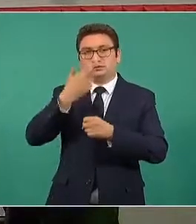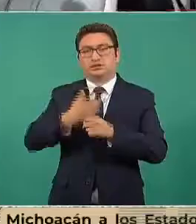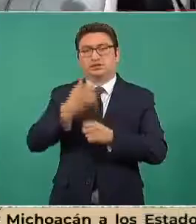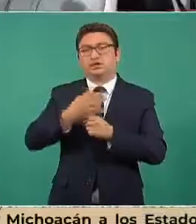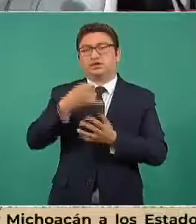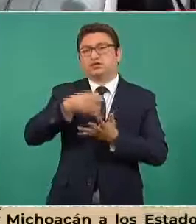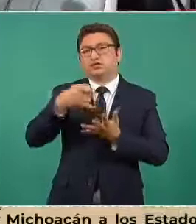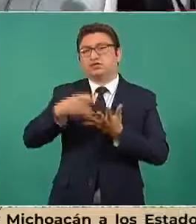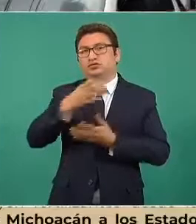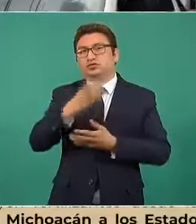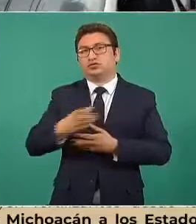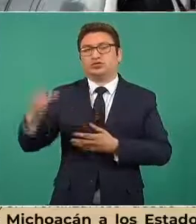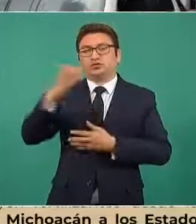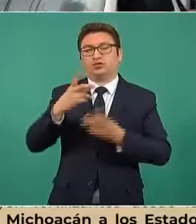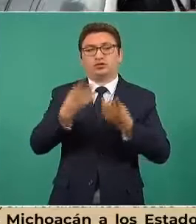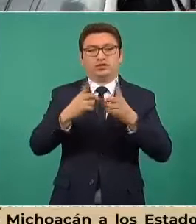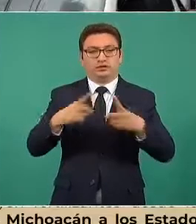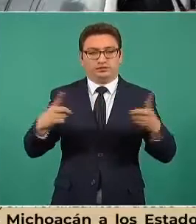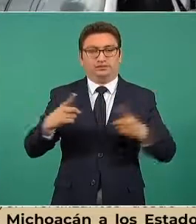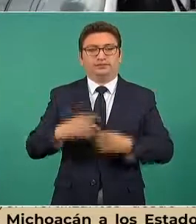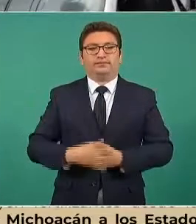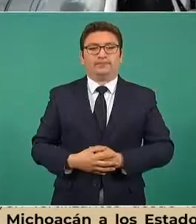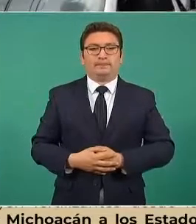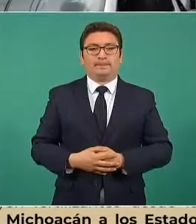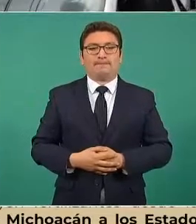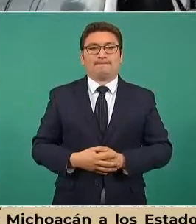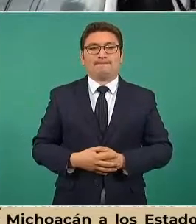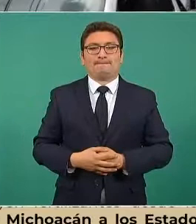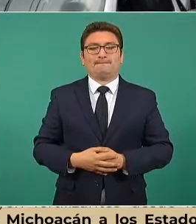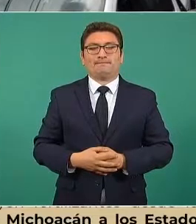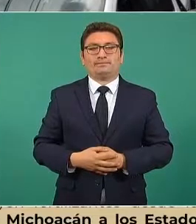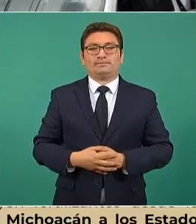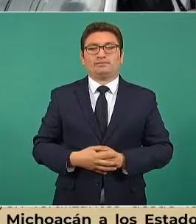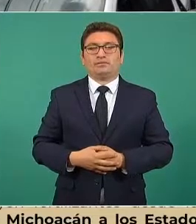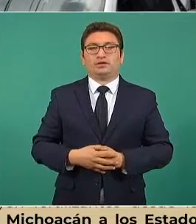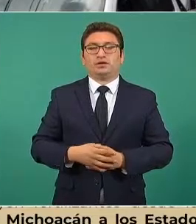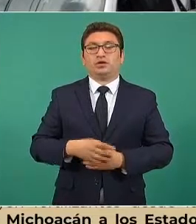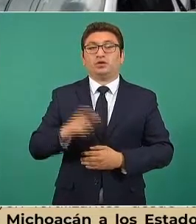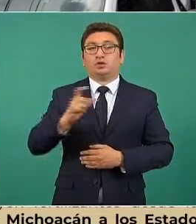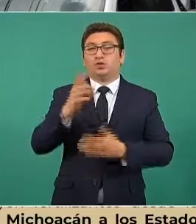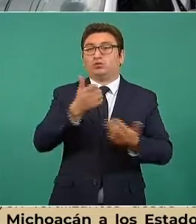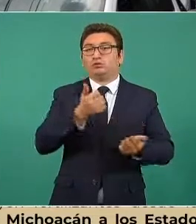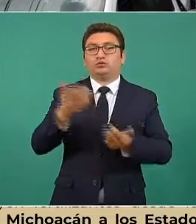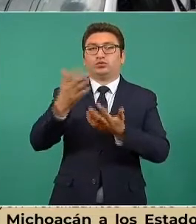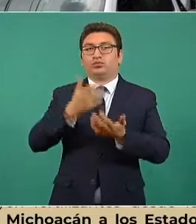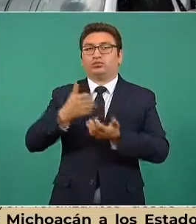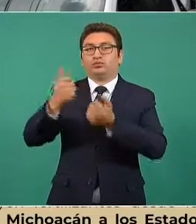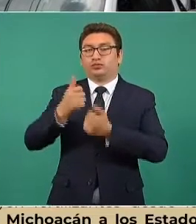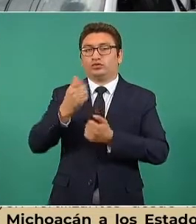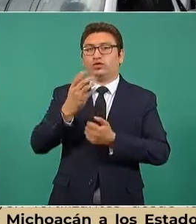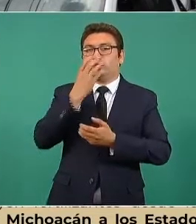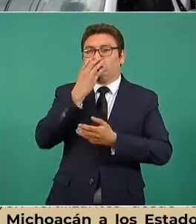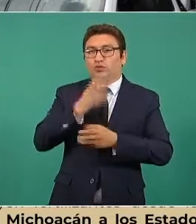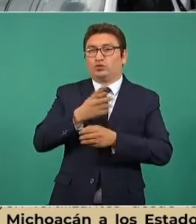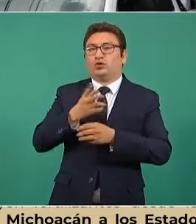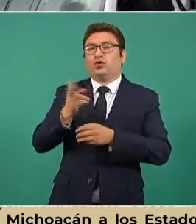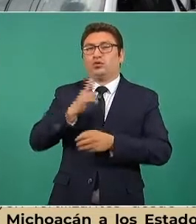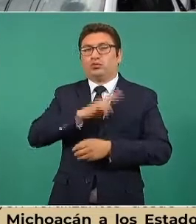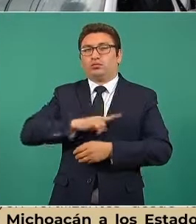Desarrollo Rural en la distribución de fertilizantes a los estados